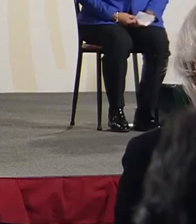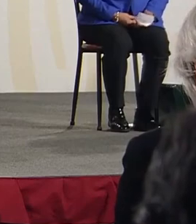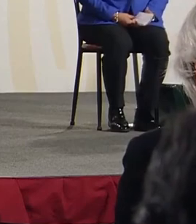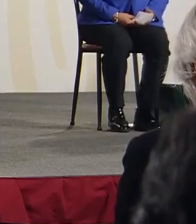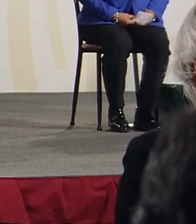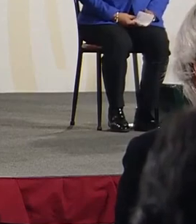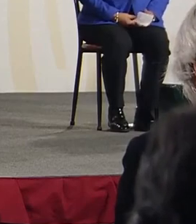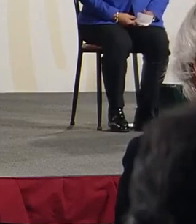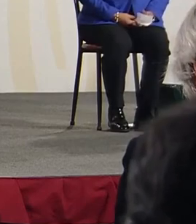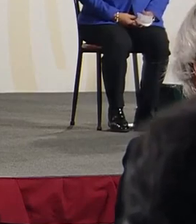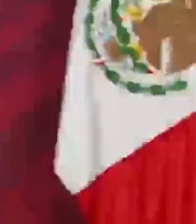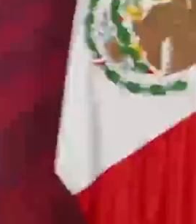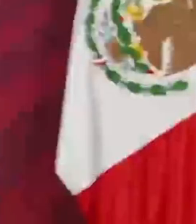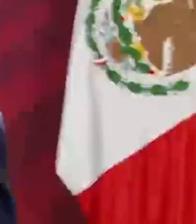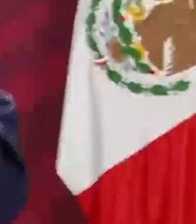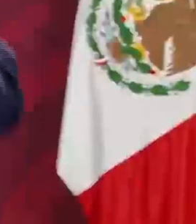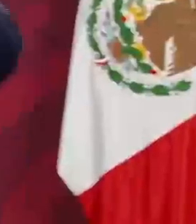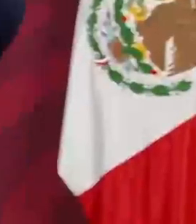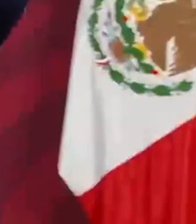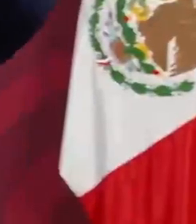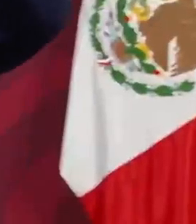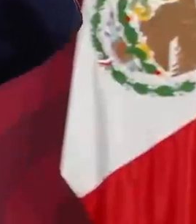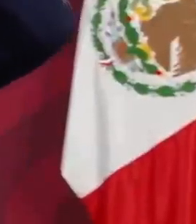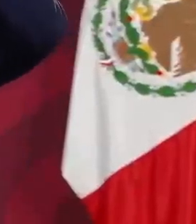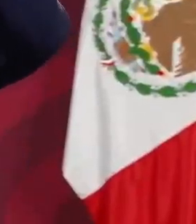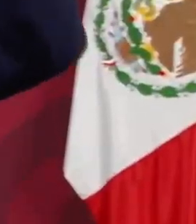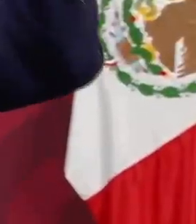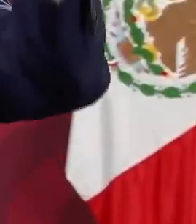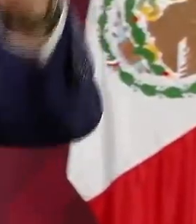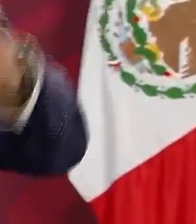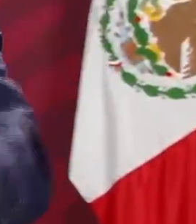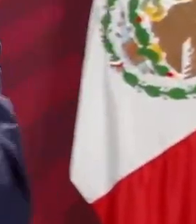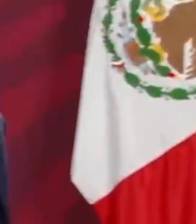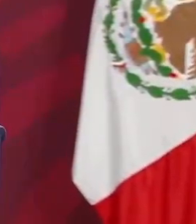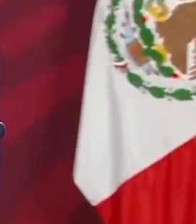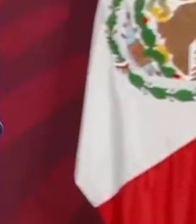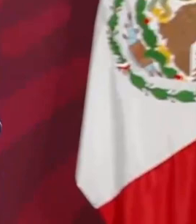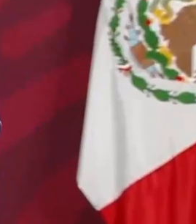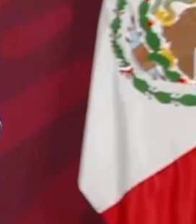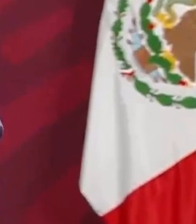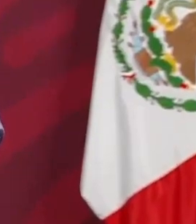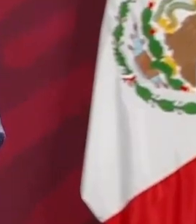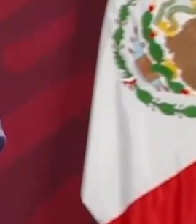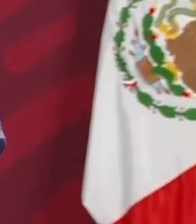del Caribe. Hubo así como un